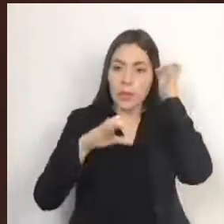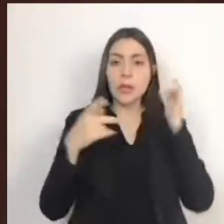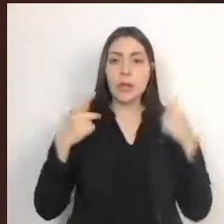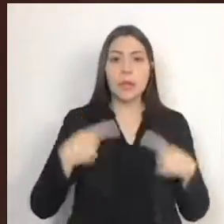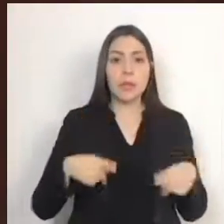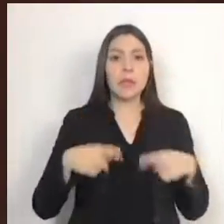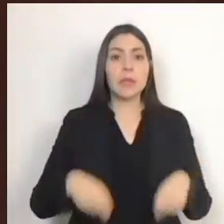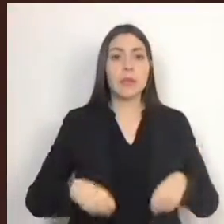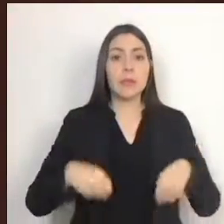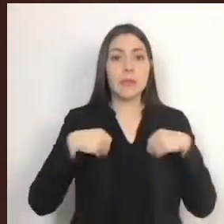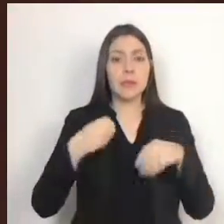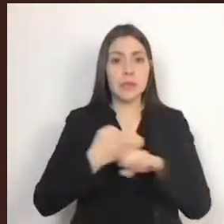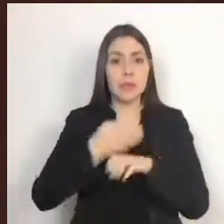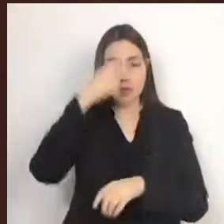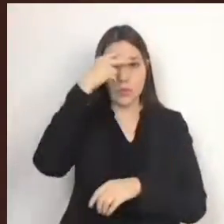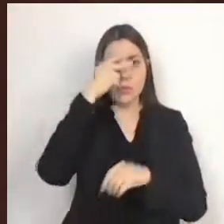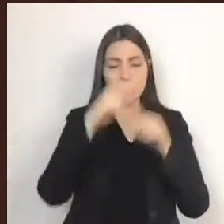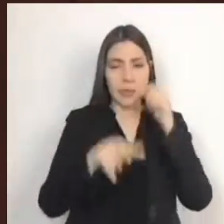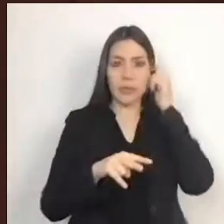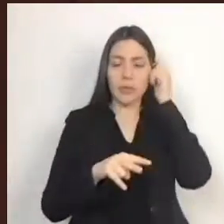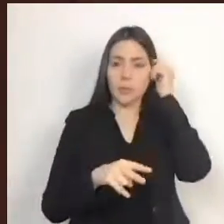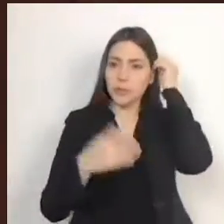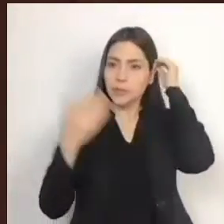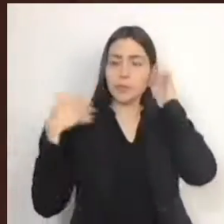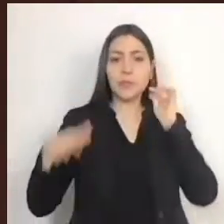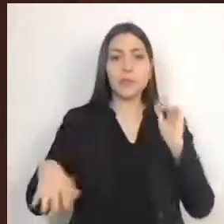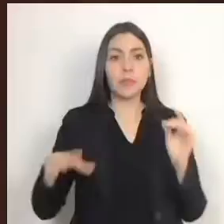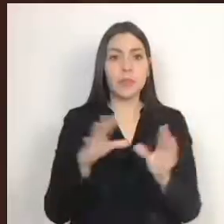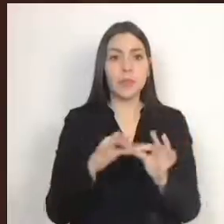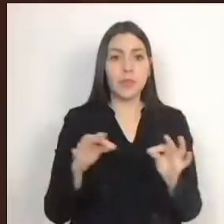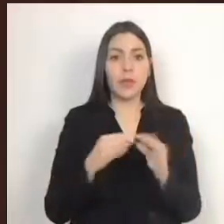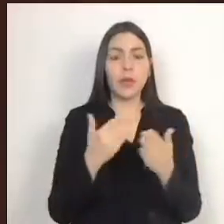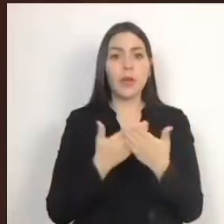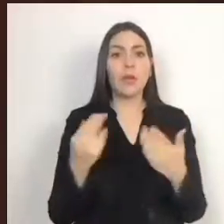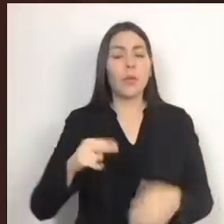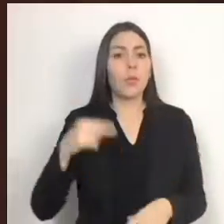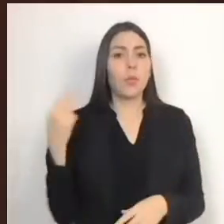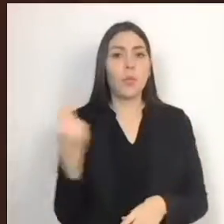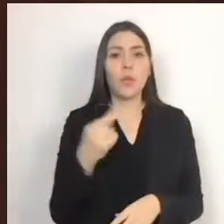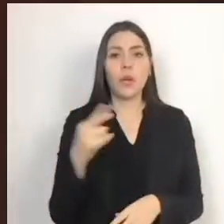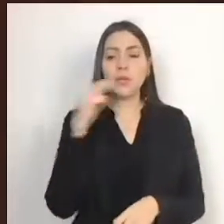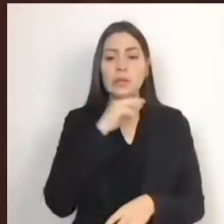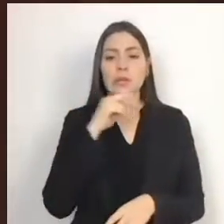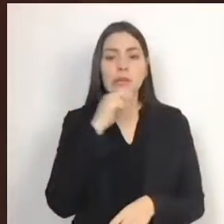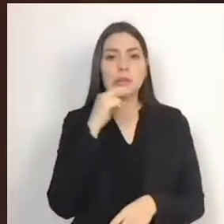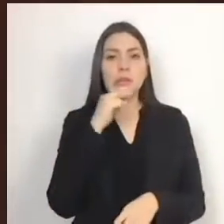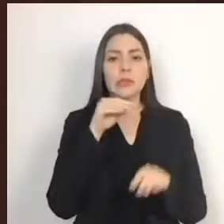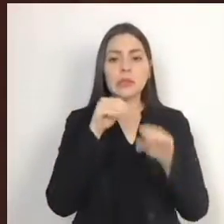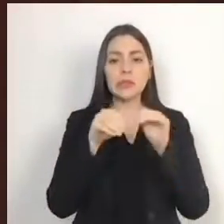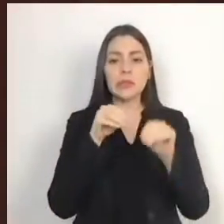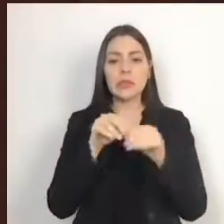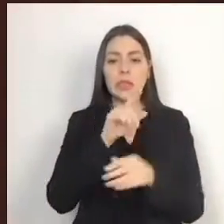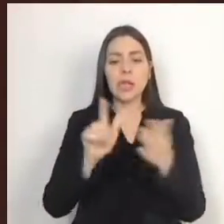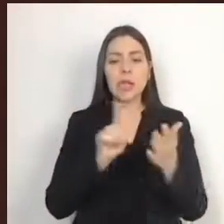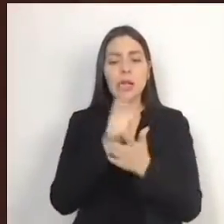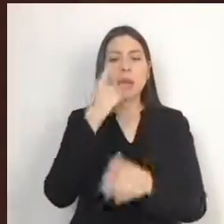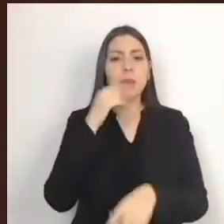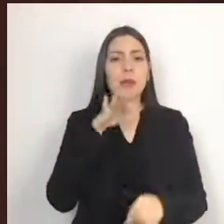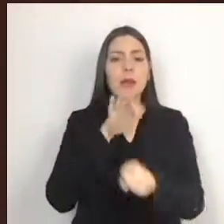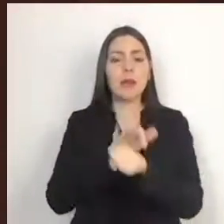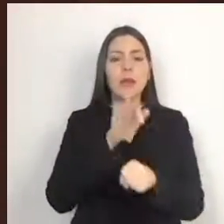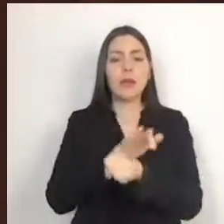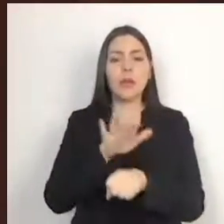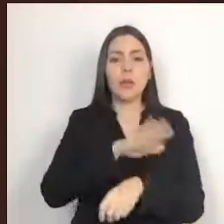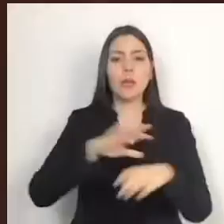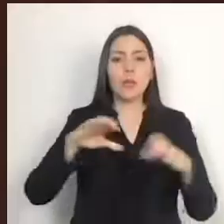Estado de México. Derivado de lo anterior, es clara la urgencia y necesidad de legislar en torno a la población afromexicana, en